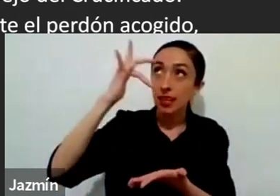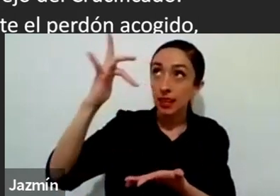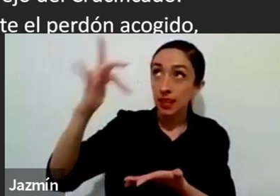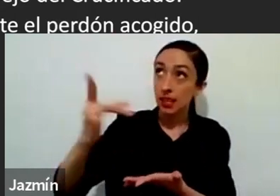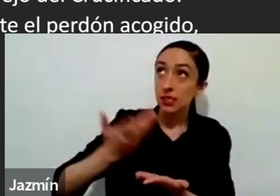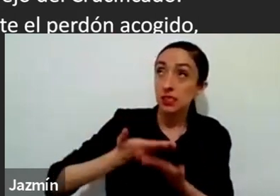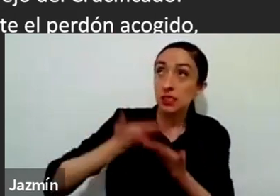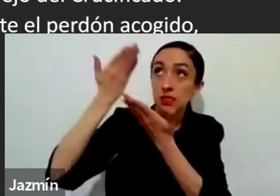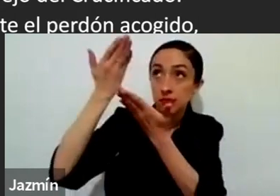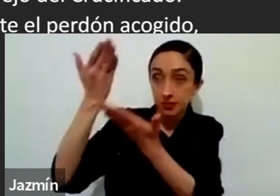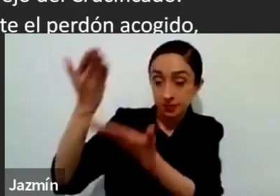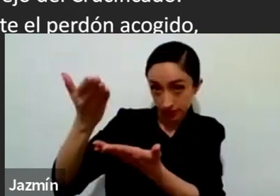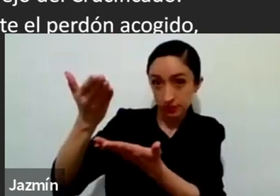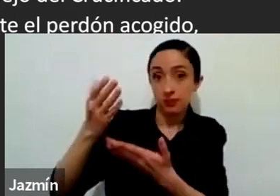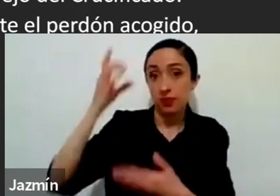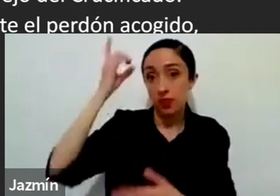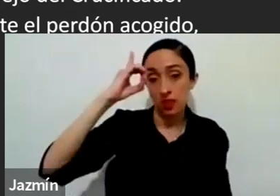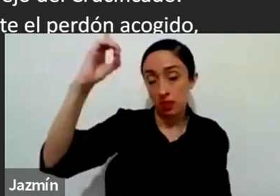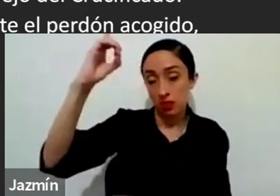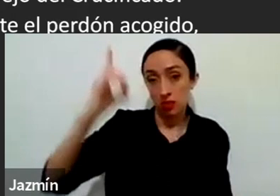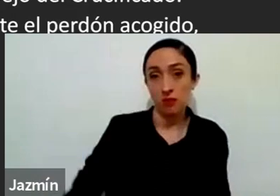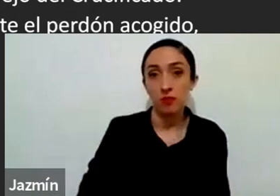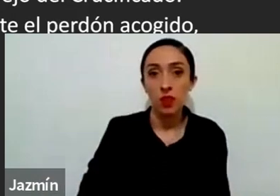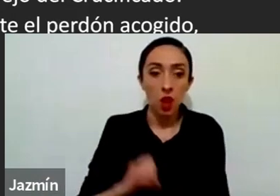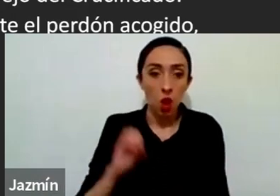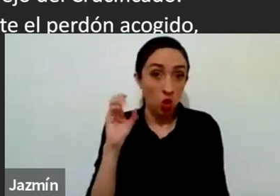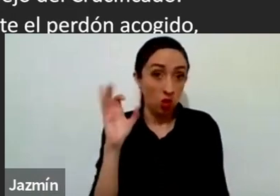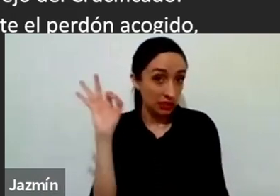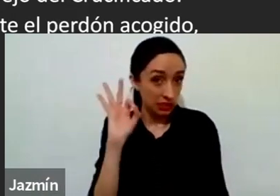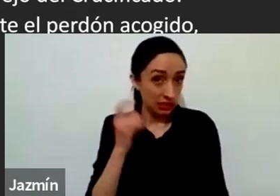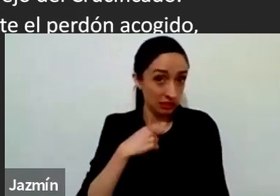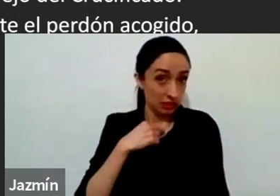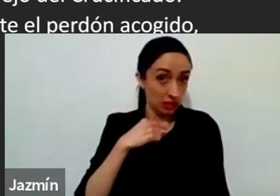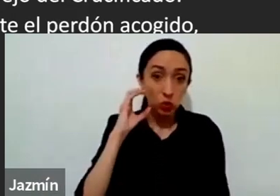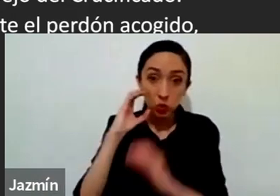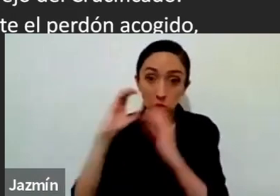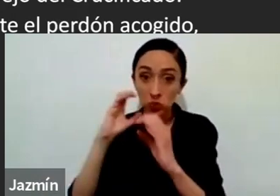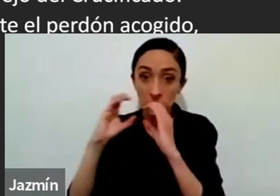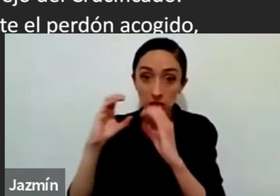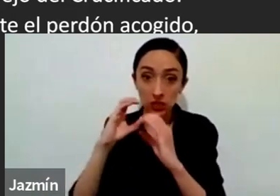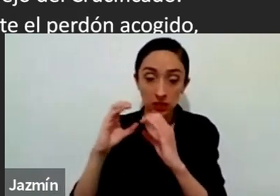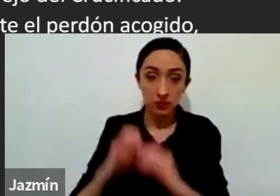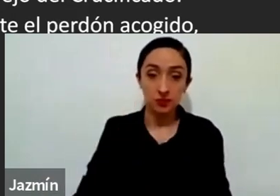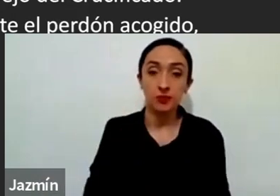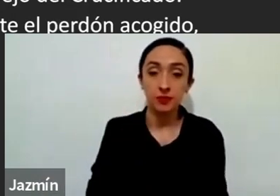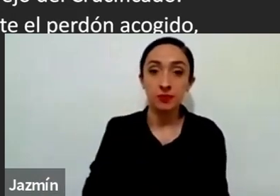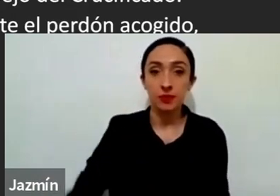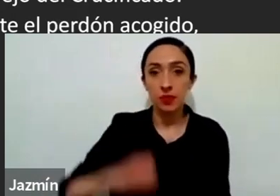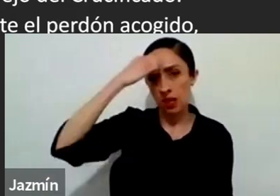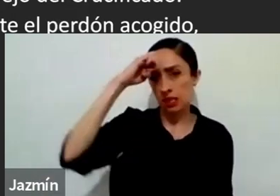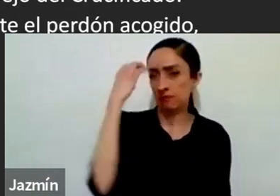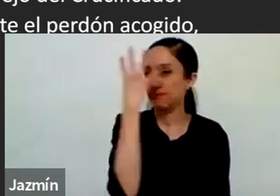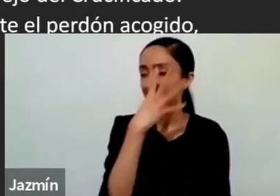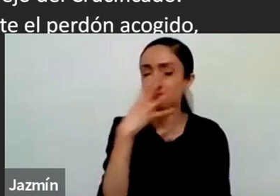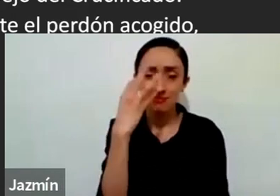autoevaluación. Dar gracias o dolerme, tener una conversación con Dios acerca de esas experiencias hermosas que he tenido, o esas